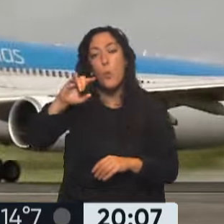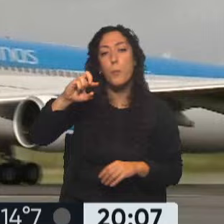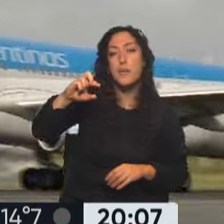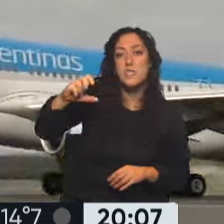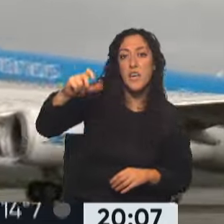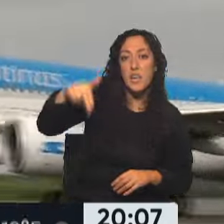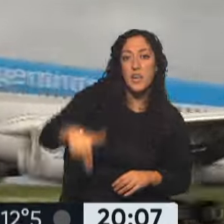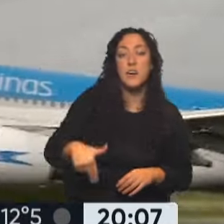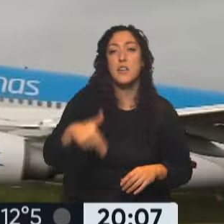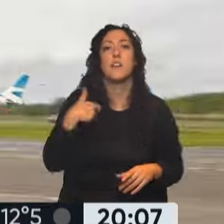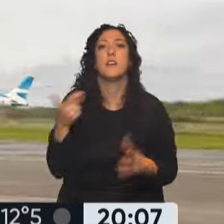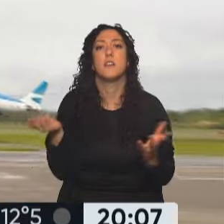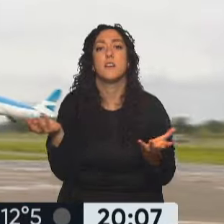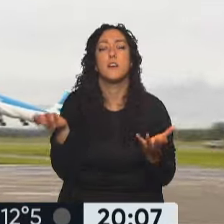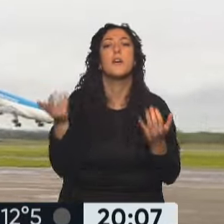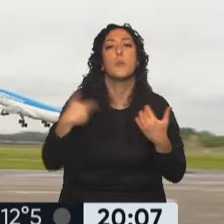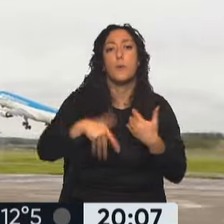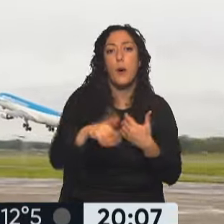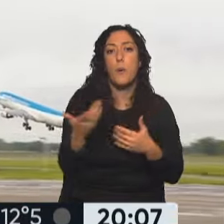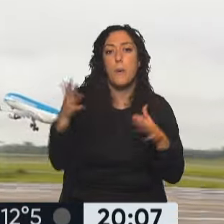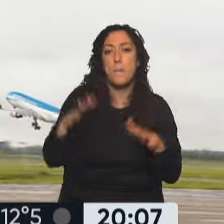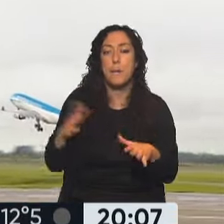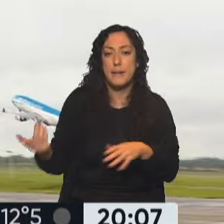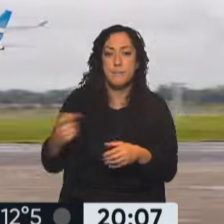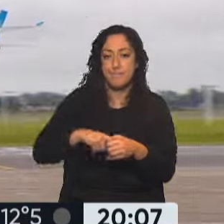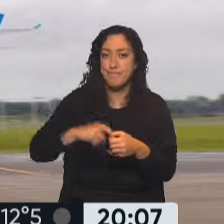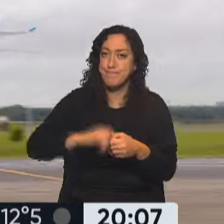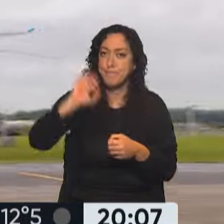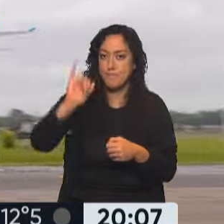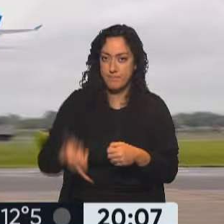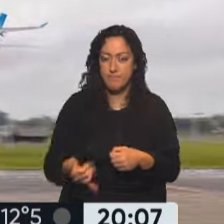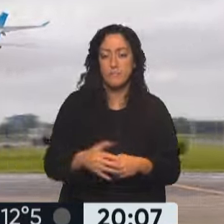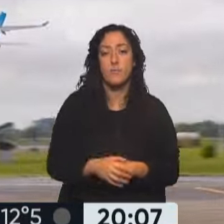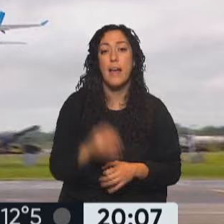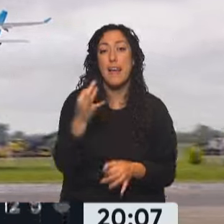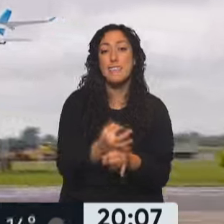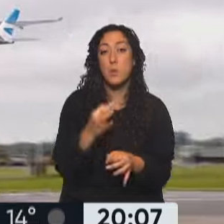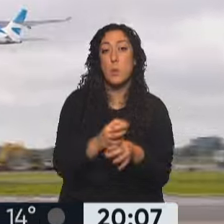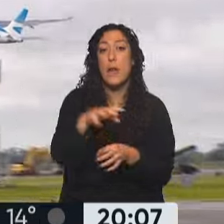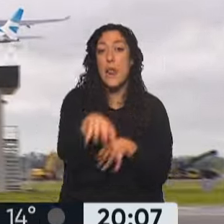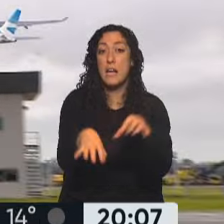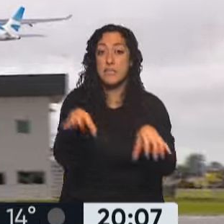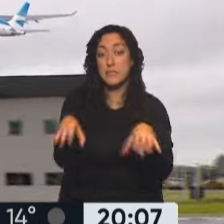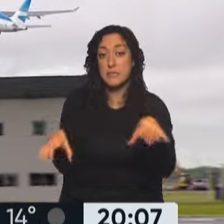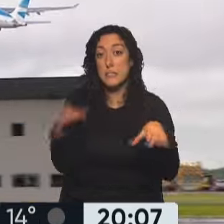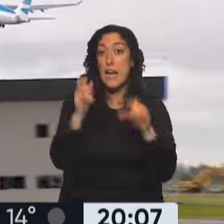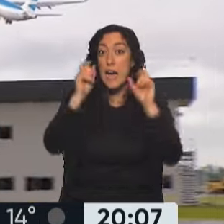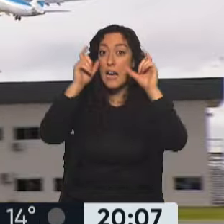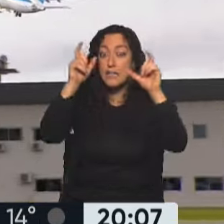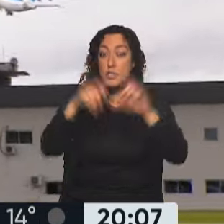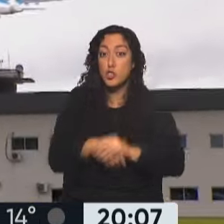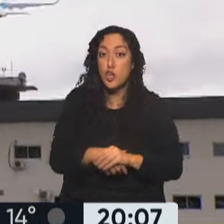formarán parte de la acción gremial. Bueno, de los colegios, atención, ¿qué va a pasar con los